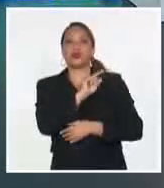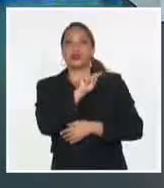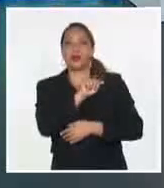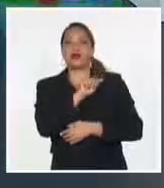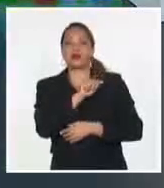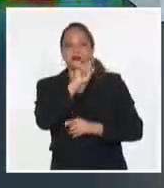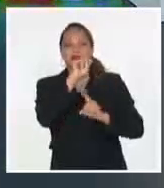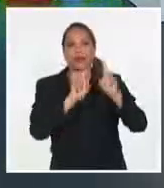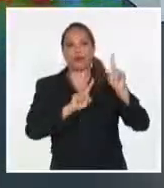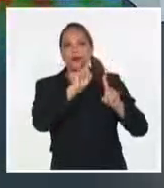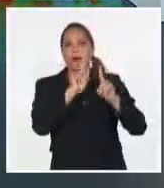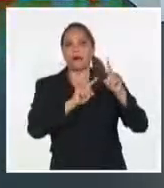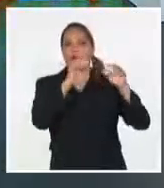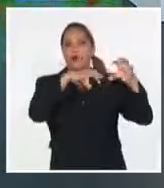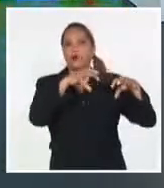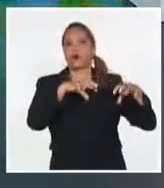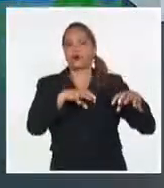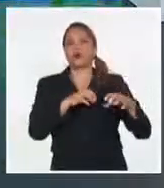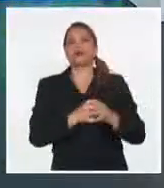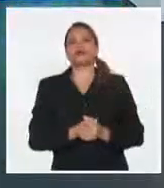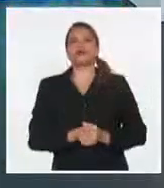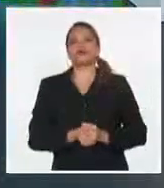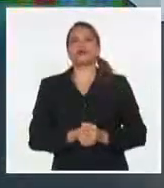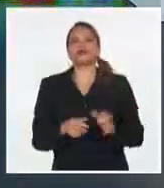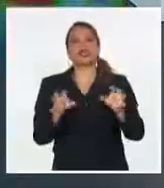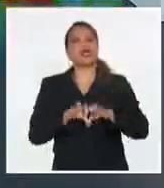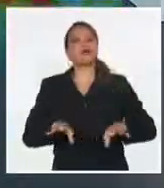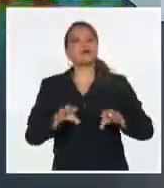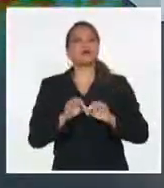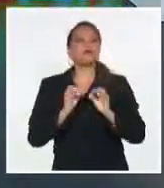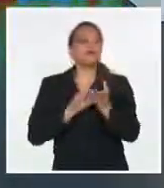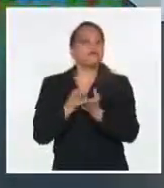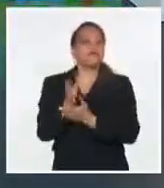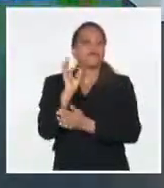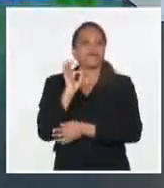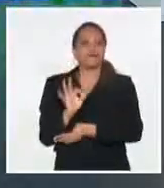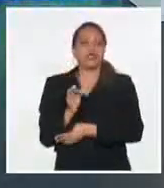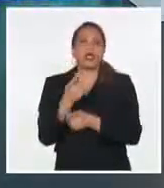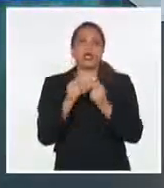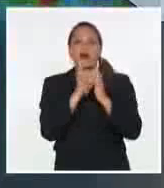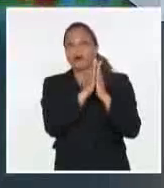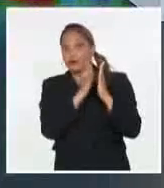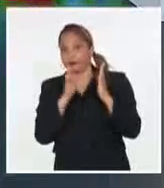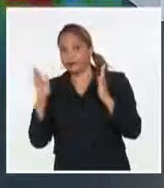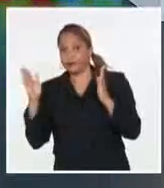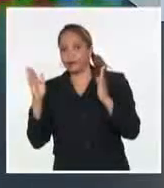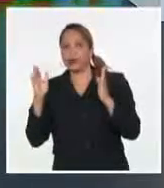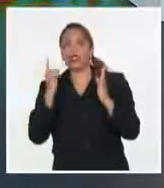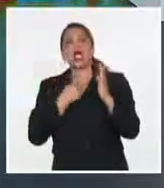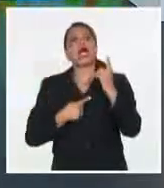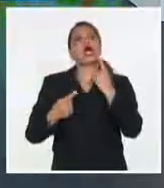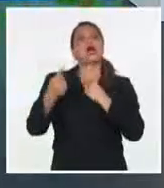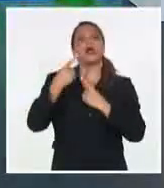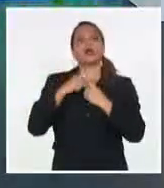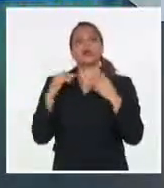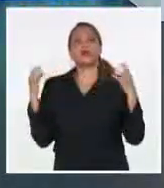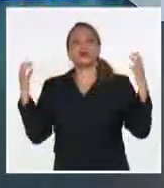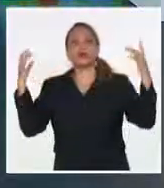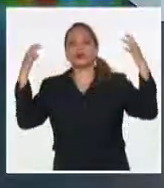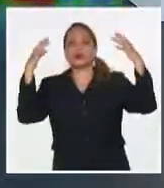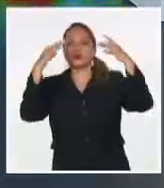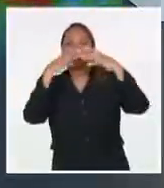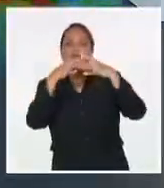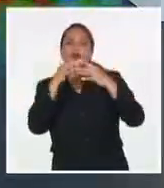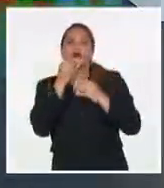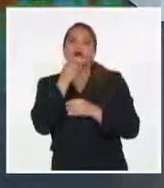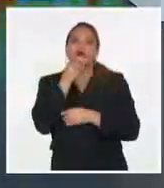de nuestro país por lo tanto estas condiciones se mantienen, aunque en el resto del territorio nacional alguna nubosidad solamente que llega a la